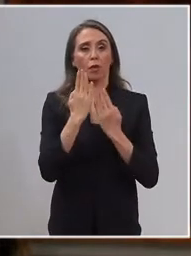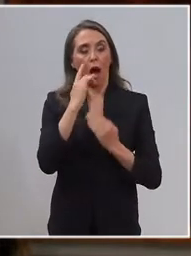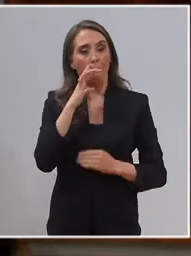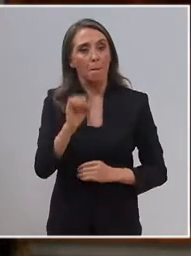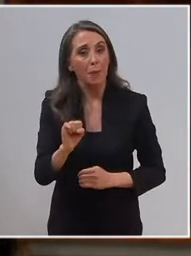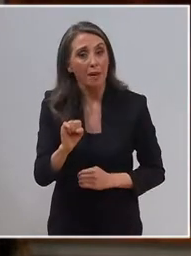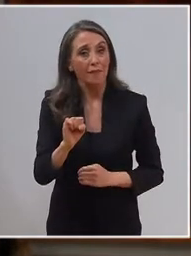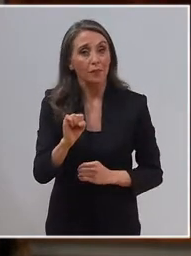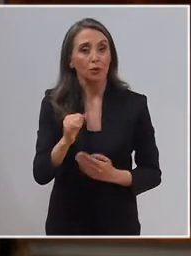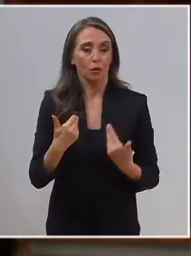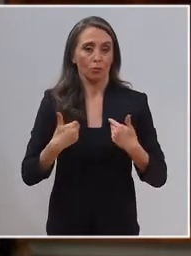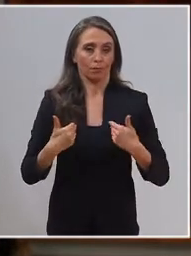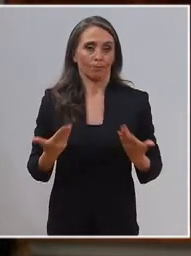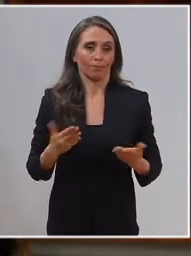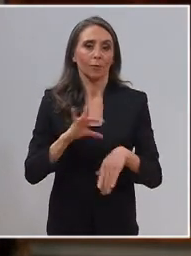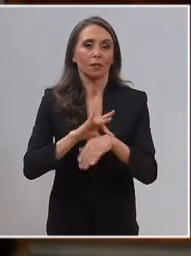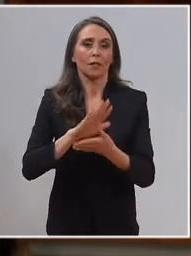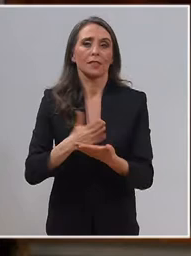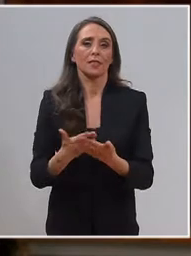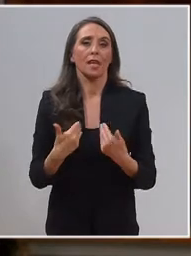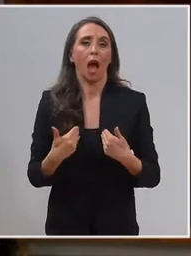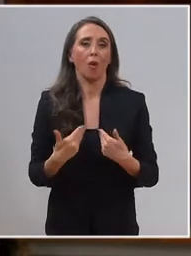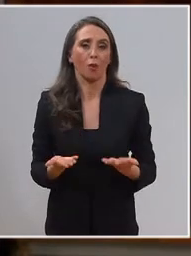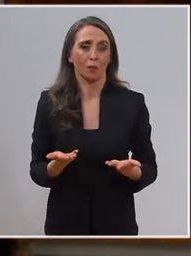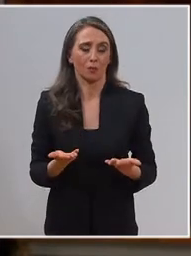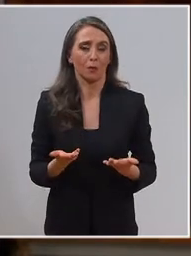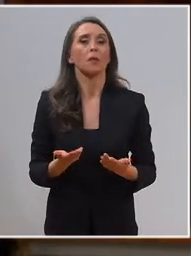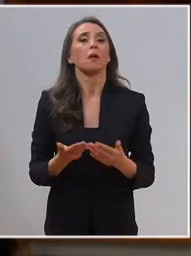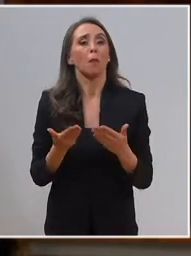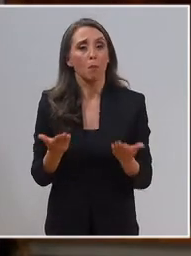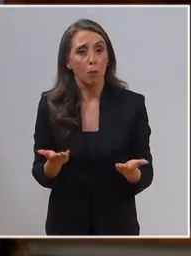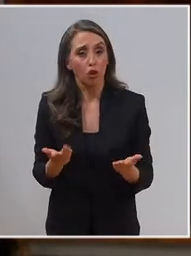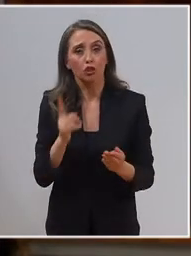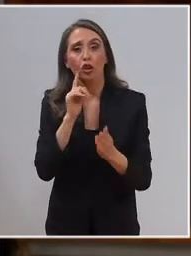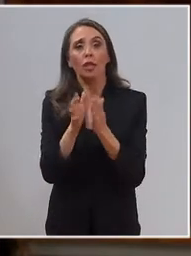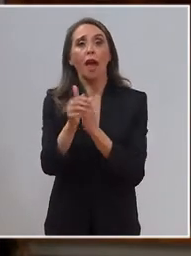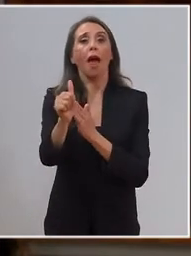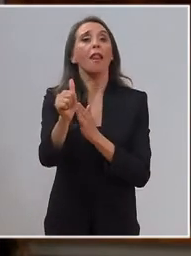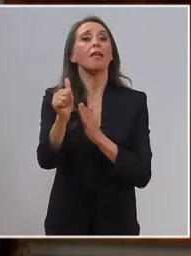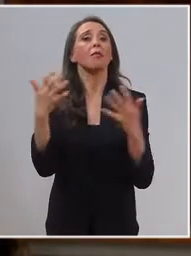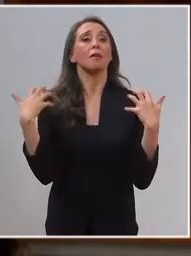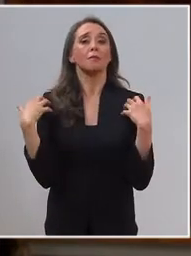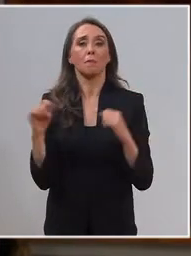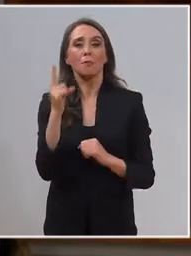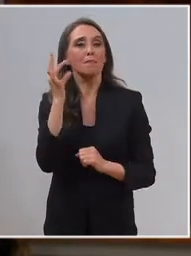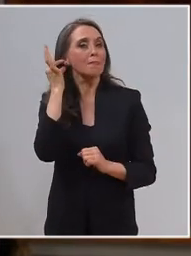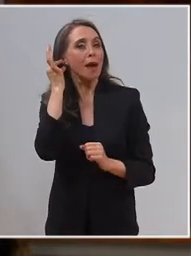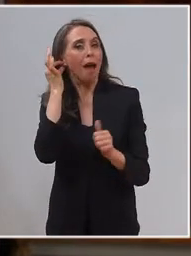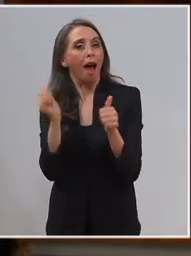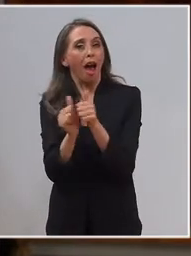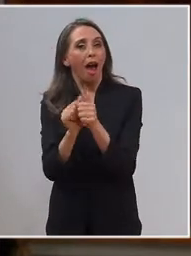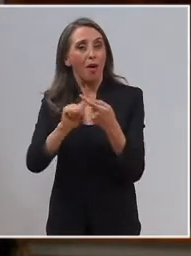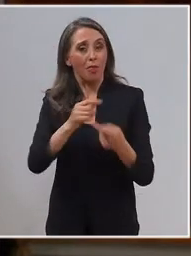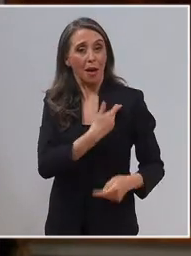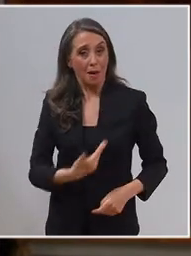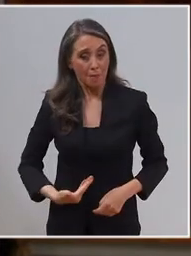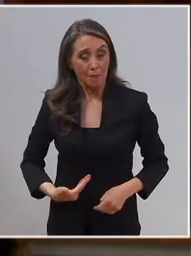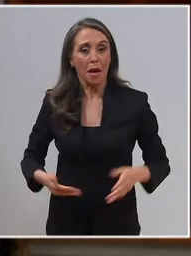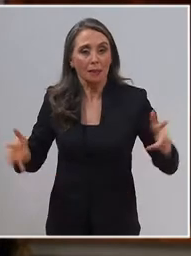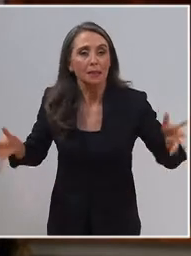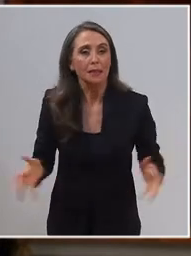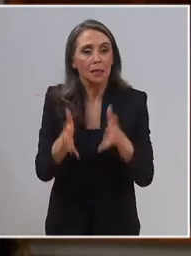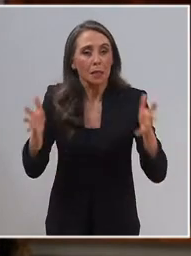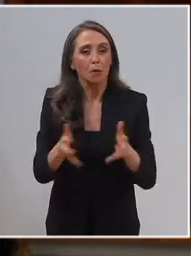debemos prestarnos a nuestra propia salud. Por eso, y con el liderazgo de la Primera Dama, seguimos impulsando con